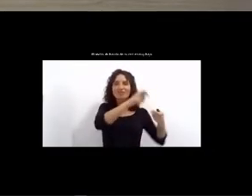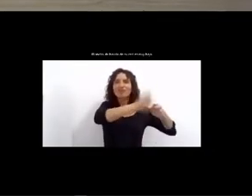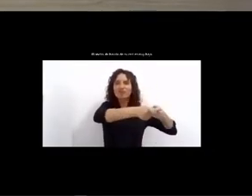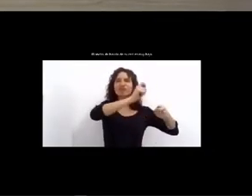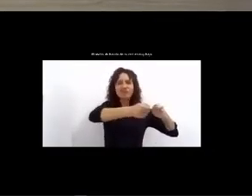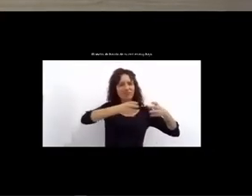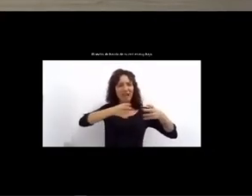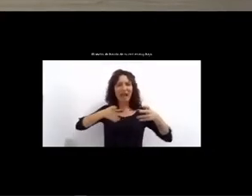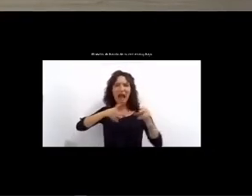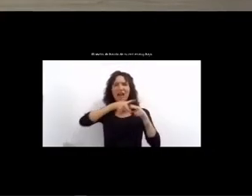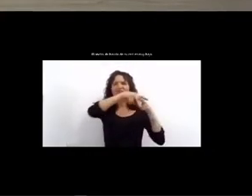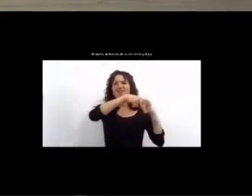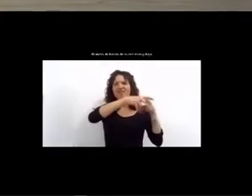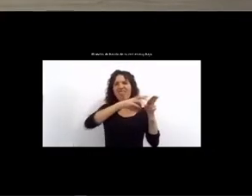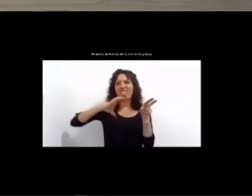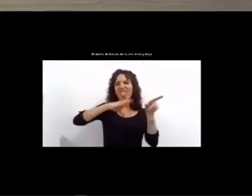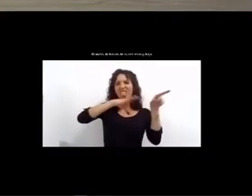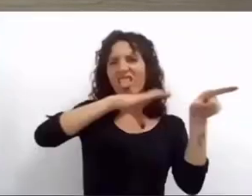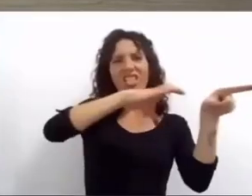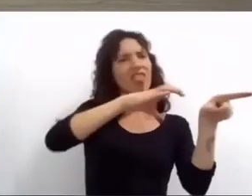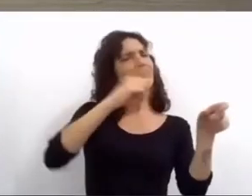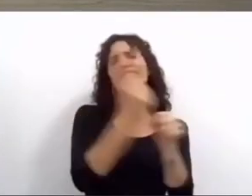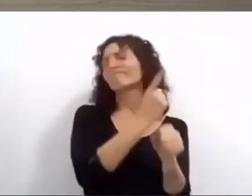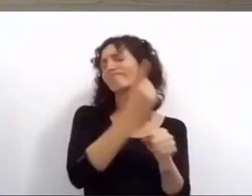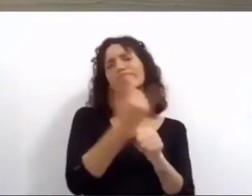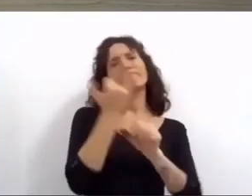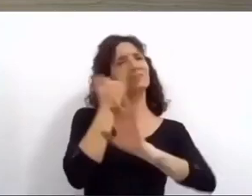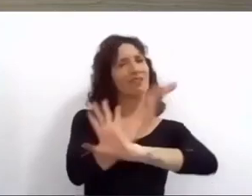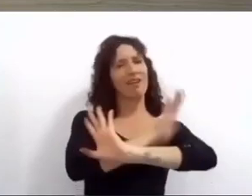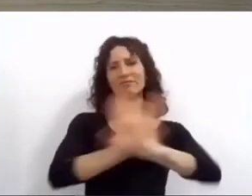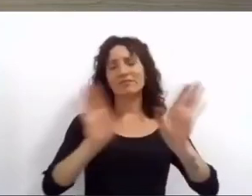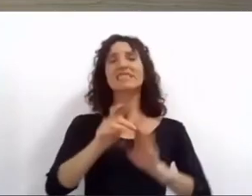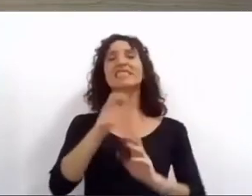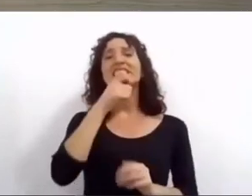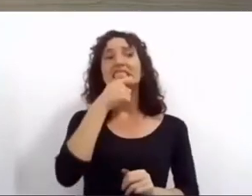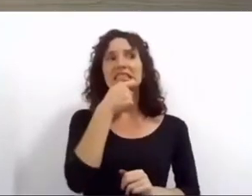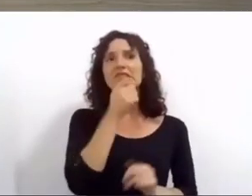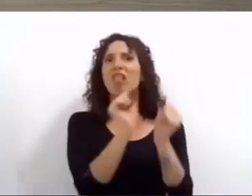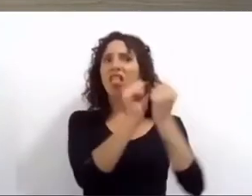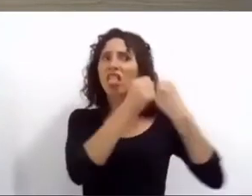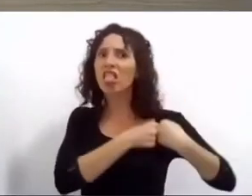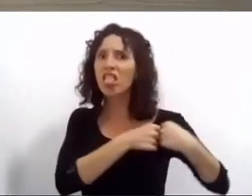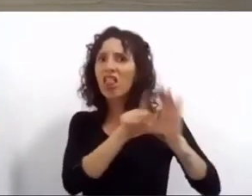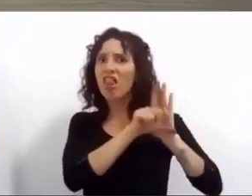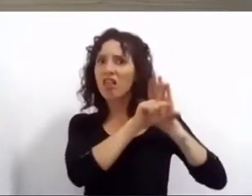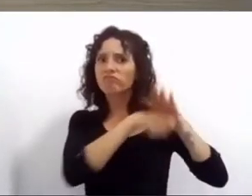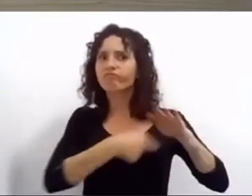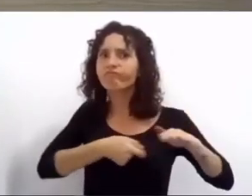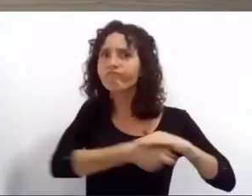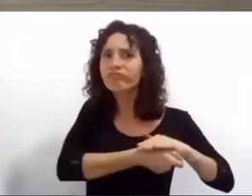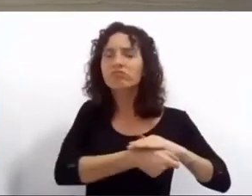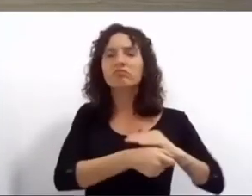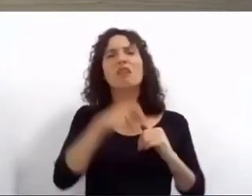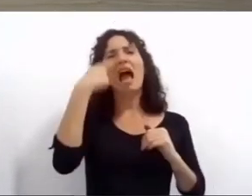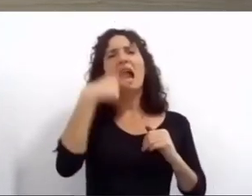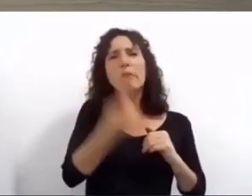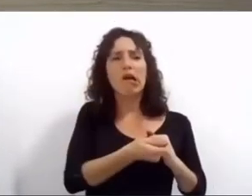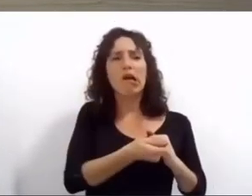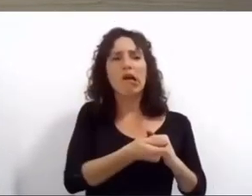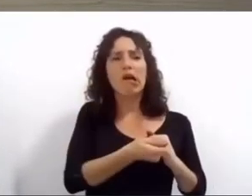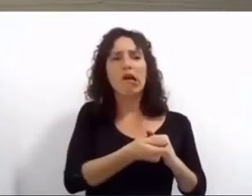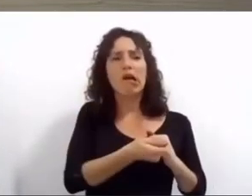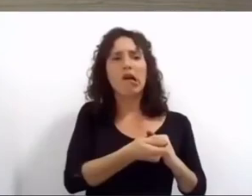intensivos y coordinados contra criaderos clandestinos tráfico de fauna y rescate de caballos este año